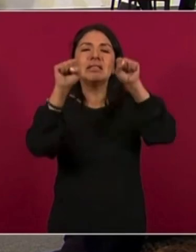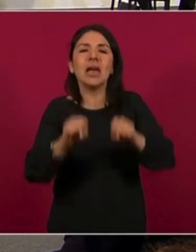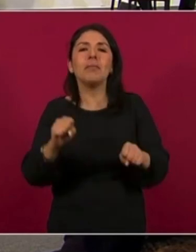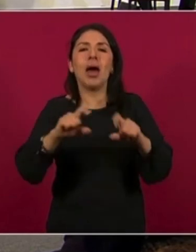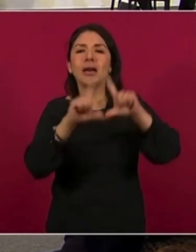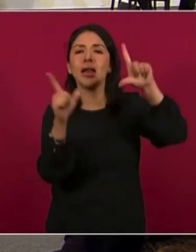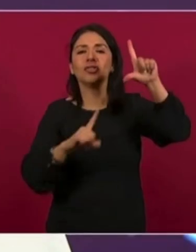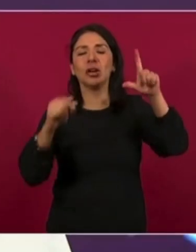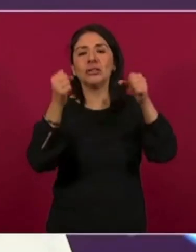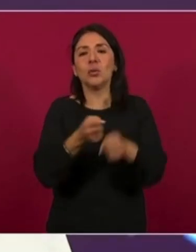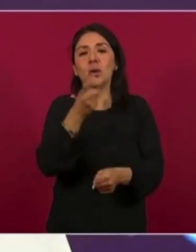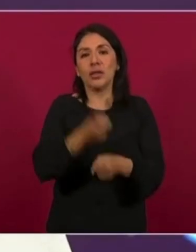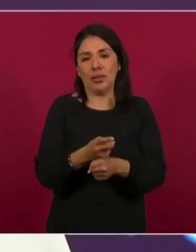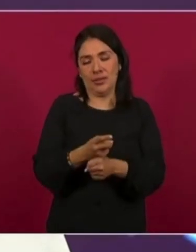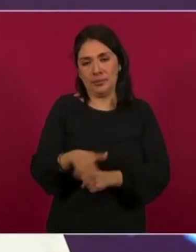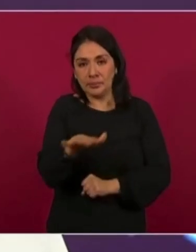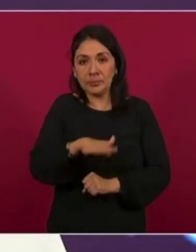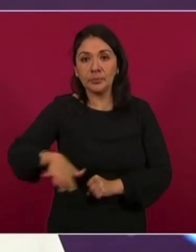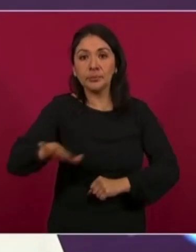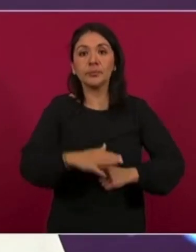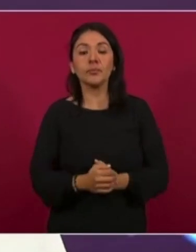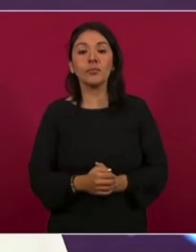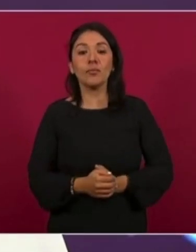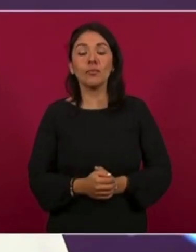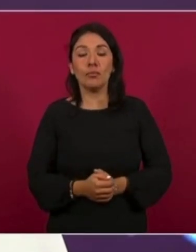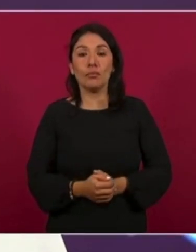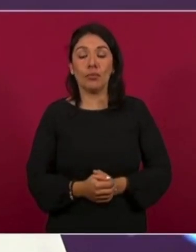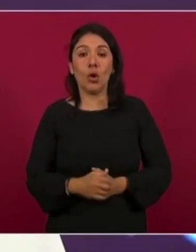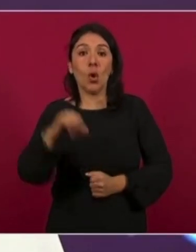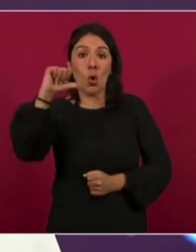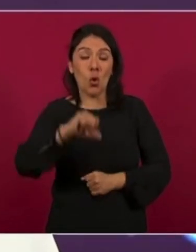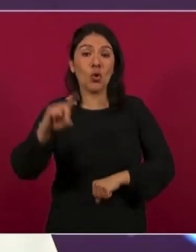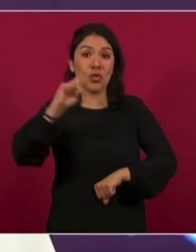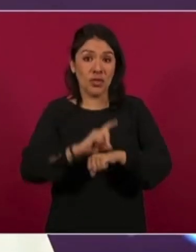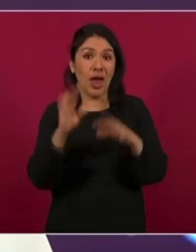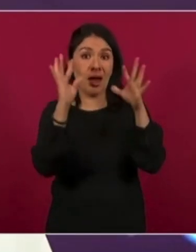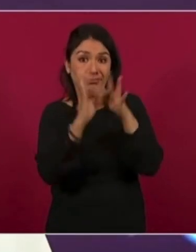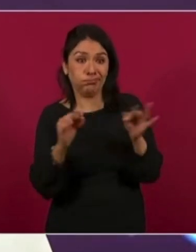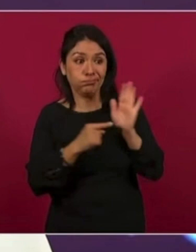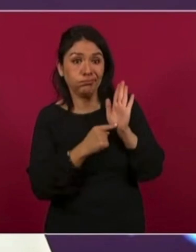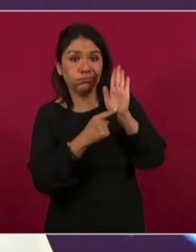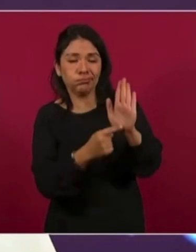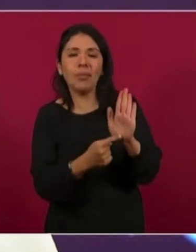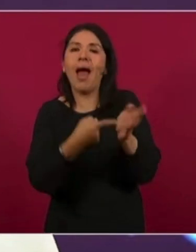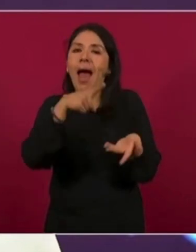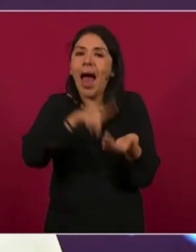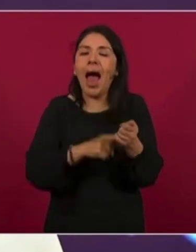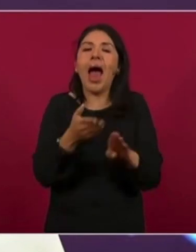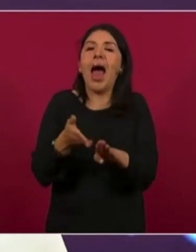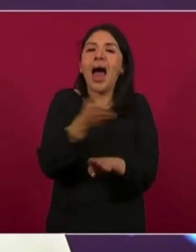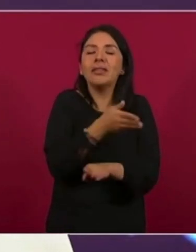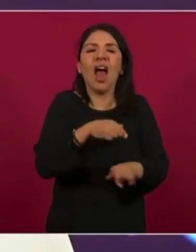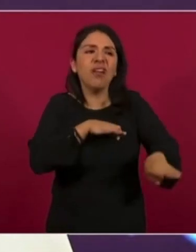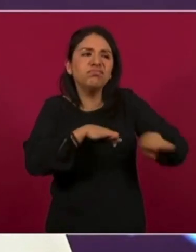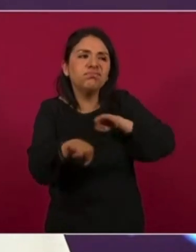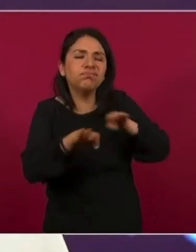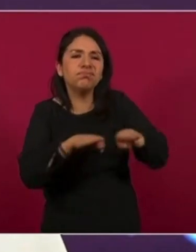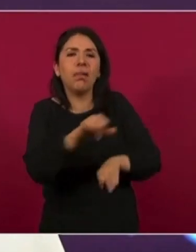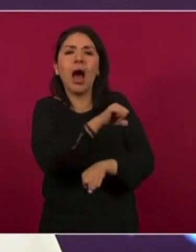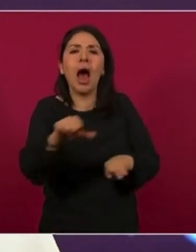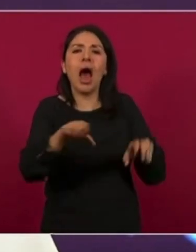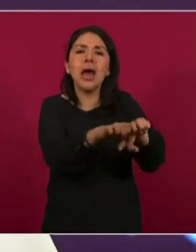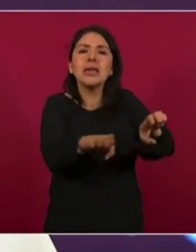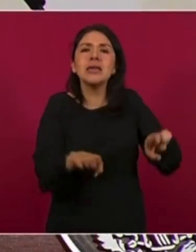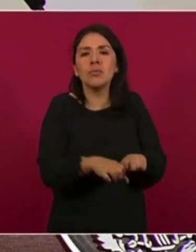Pública. Los resultados que expondremos son producto de la labor del Gabinete de Seguridad